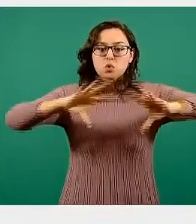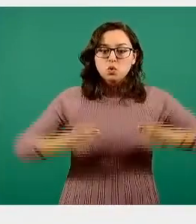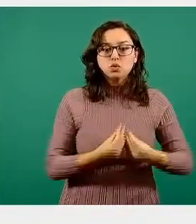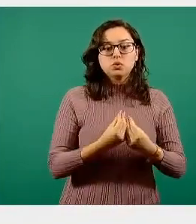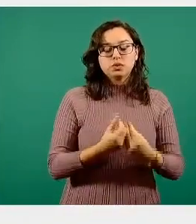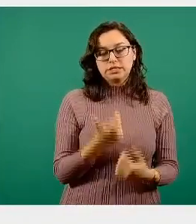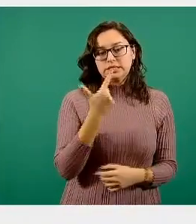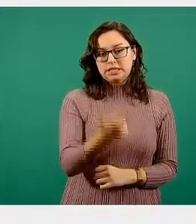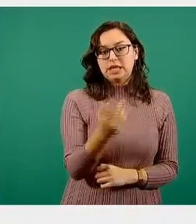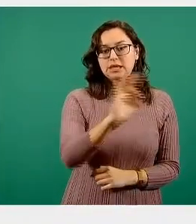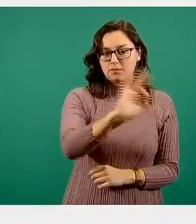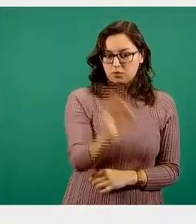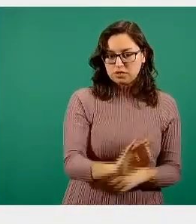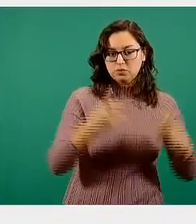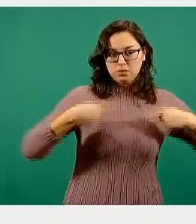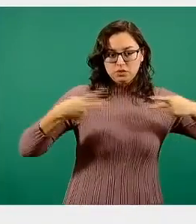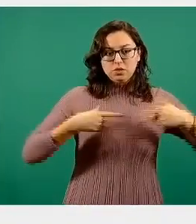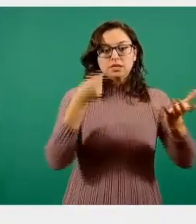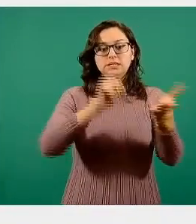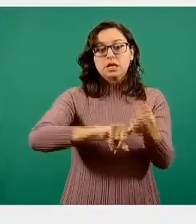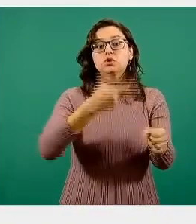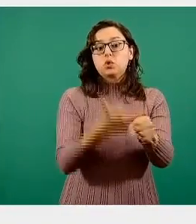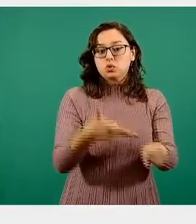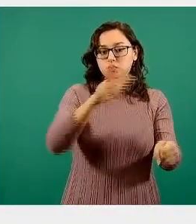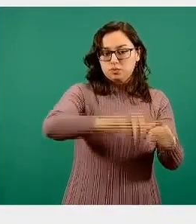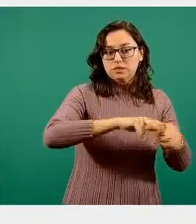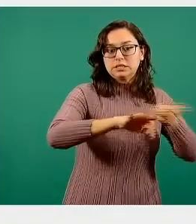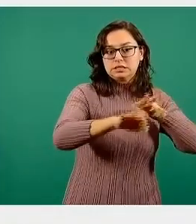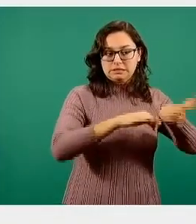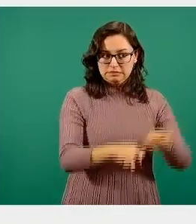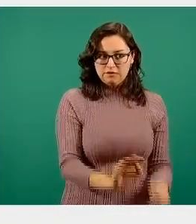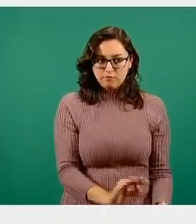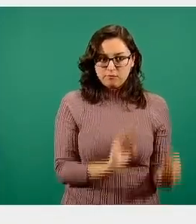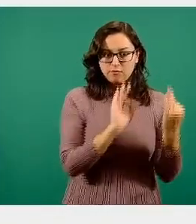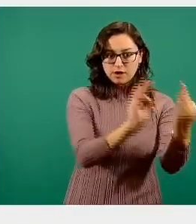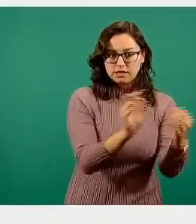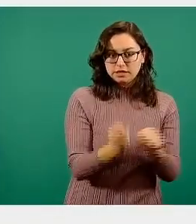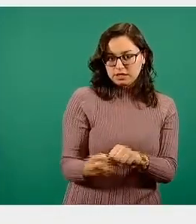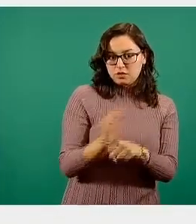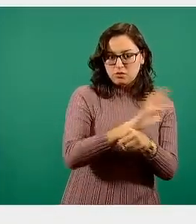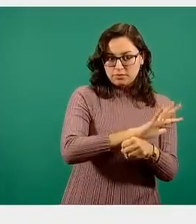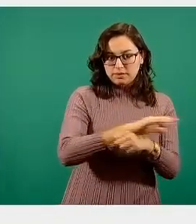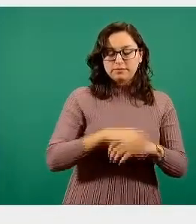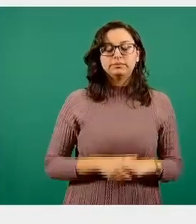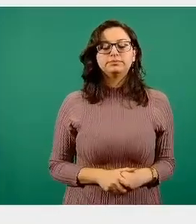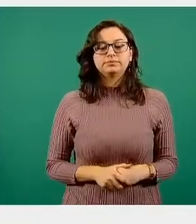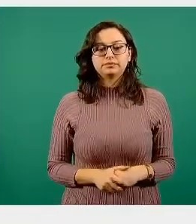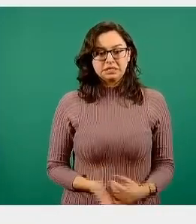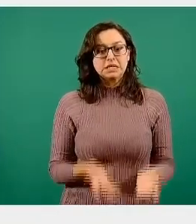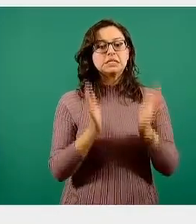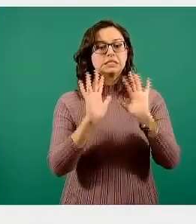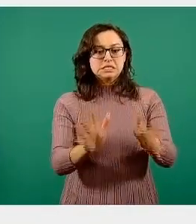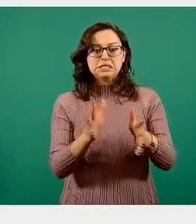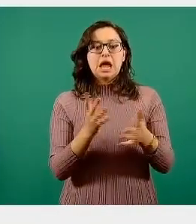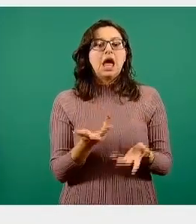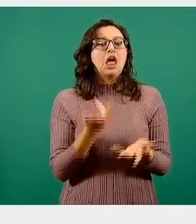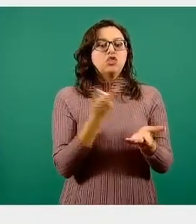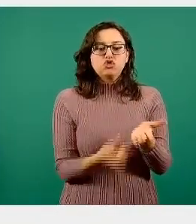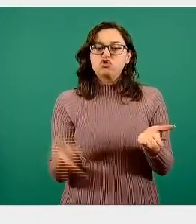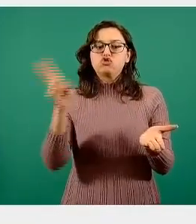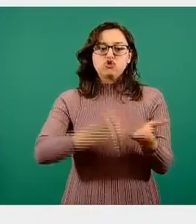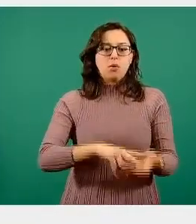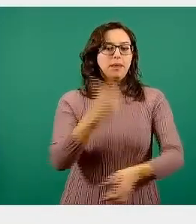de las personas trabajadoras de la salud de la primera línea de atención COVID, ya tienen doble dosis,